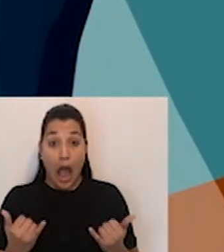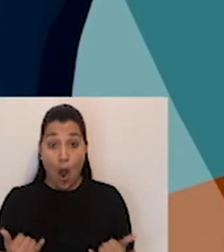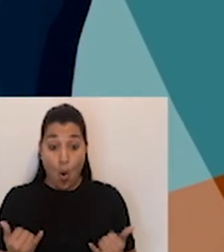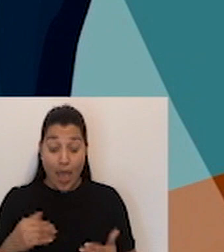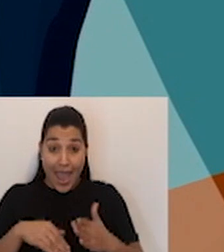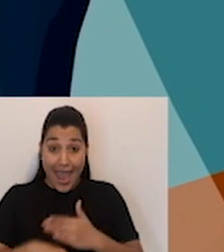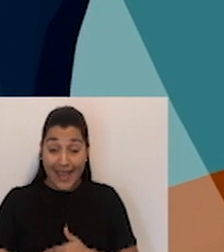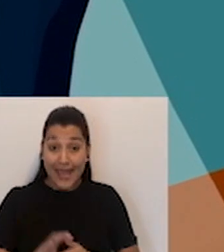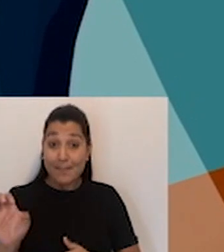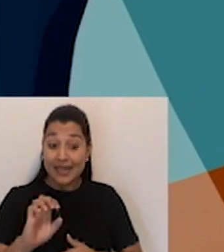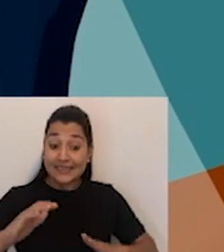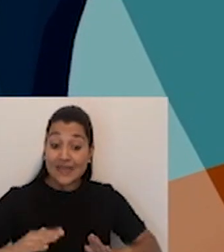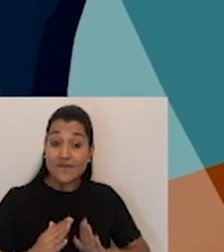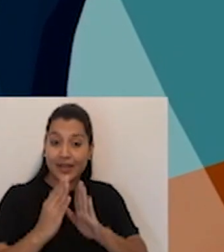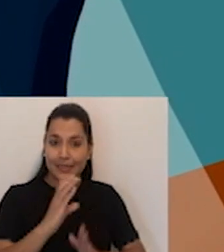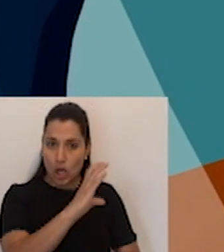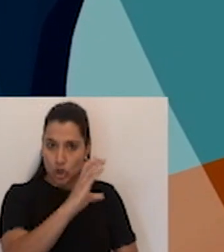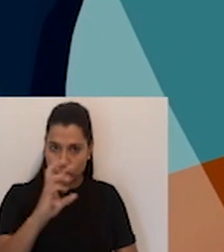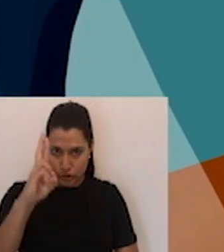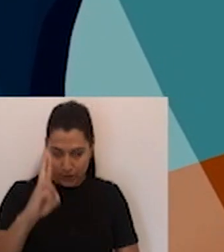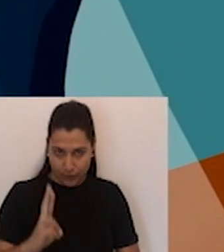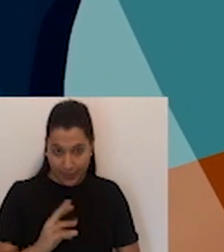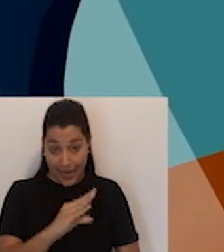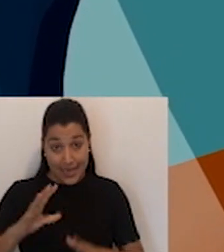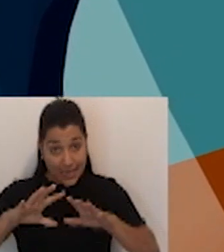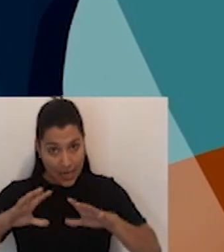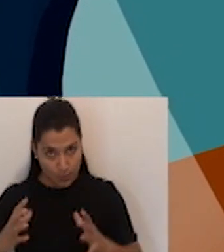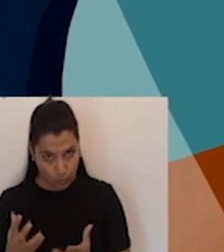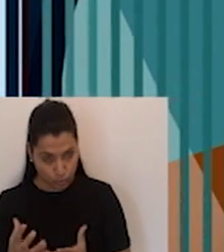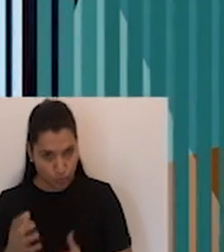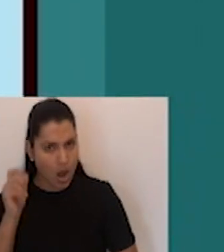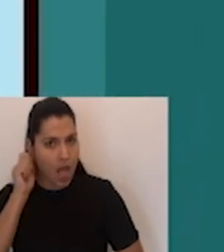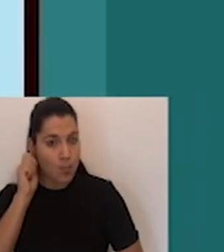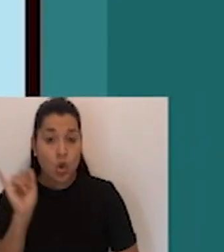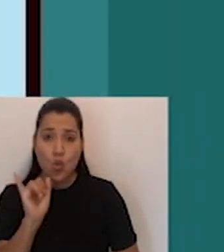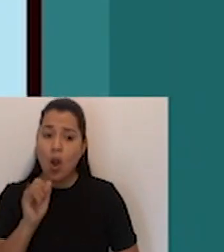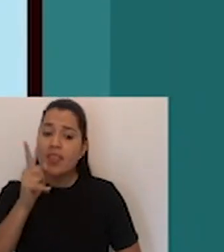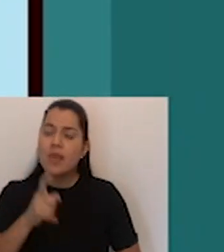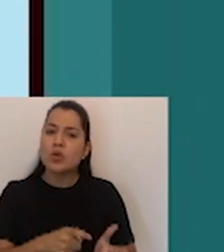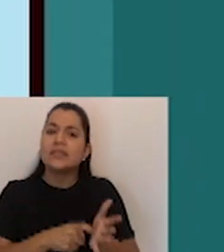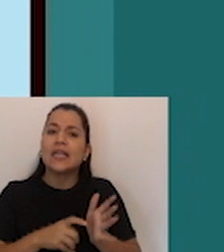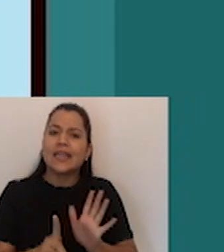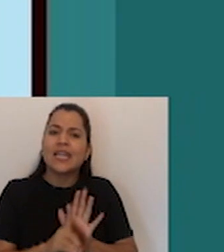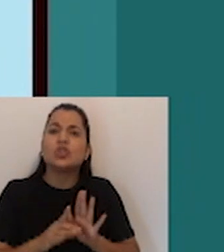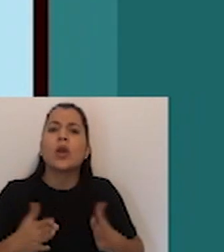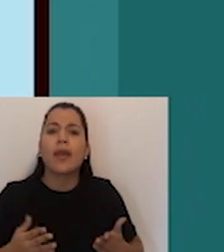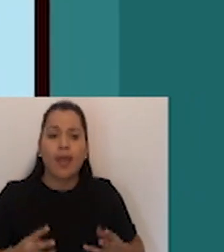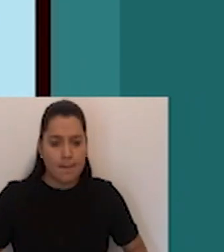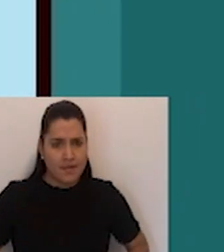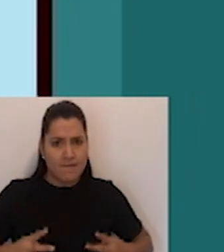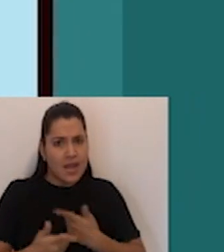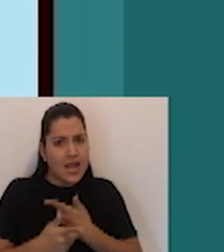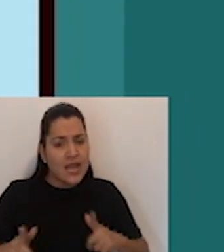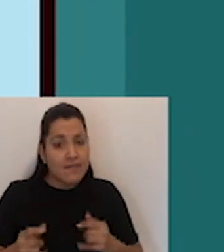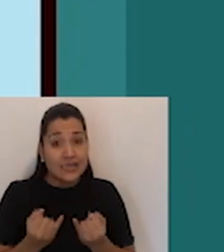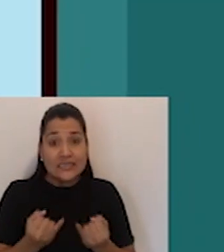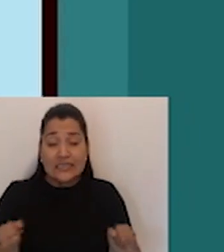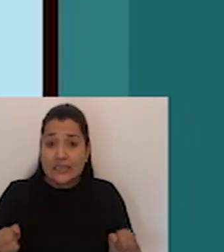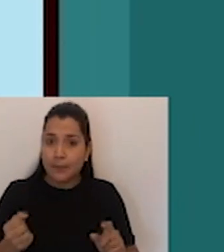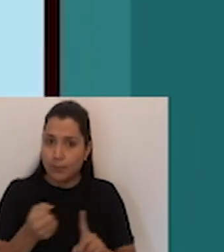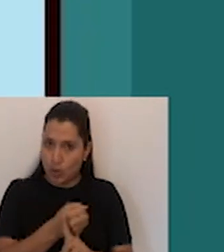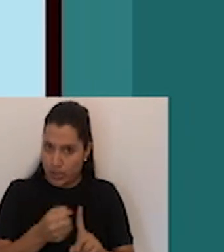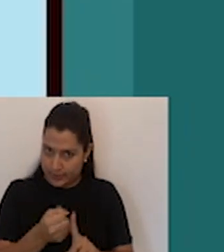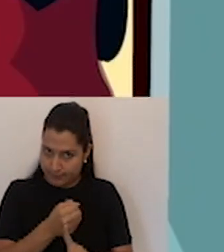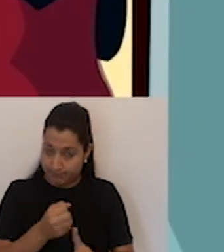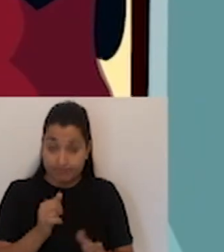aún en medio de la emergencia nacional y mundial las mujeres debemos exigir el derecho a una vida libre de violencia